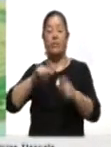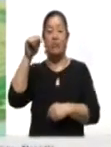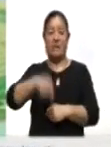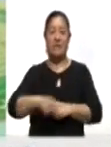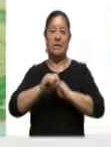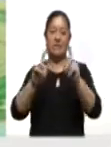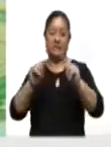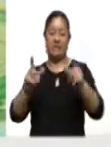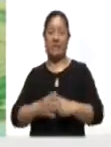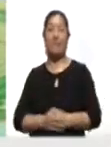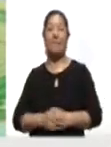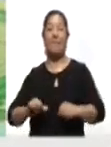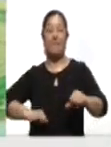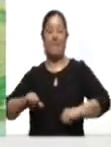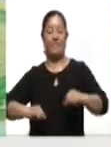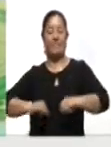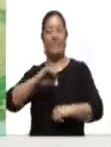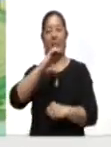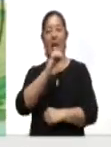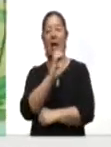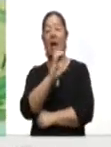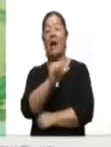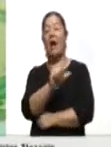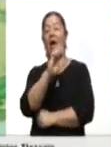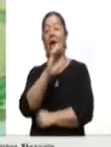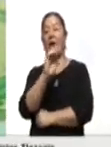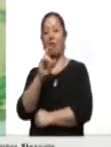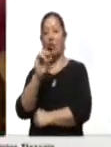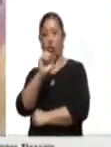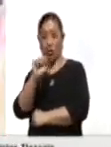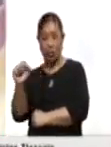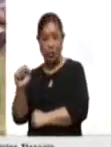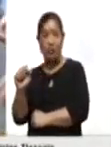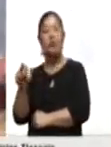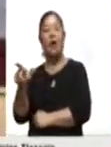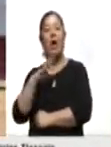que es la actividad de la Cruz regresó a los entrenamientos.